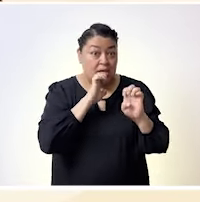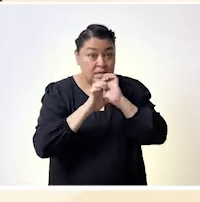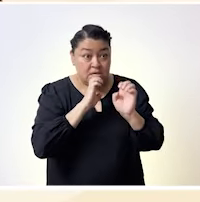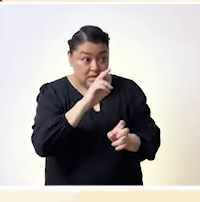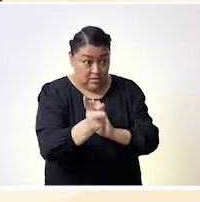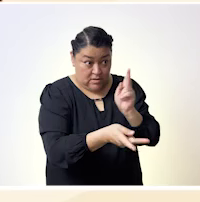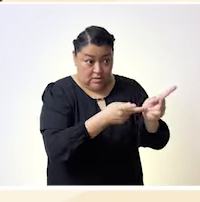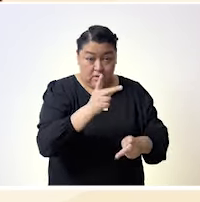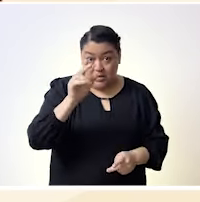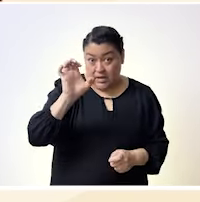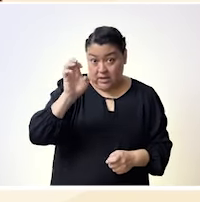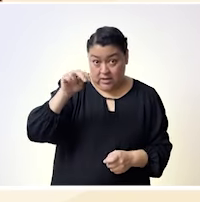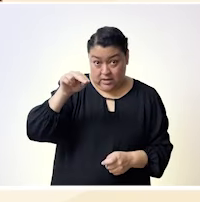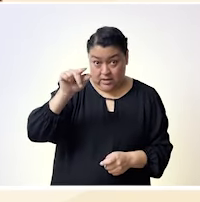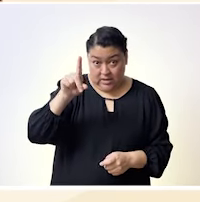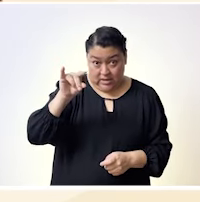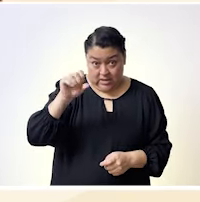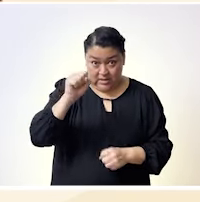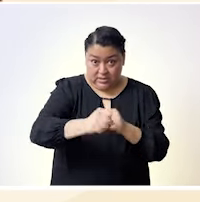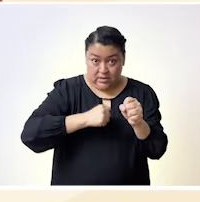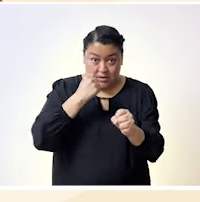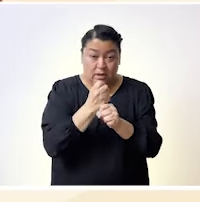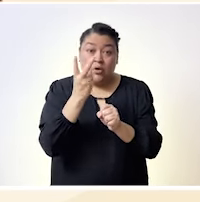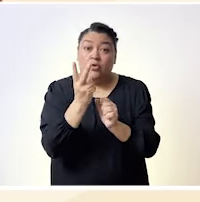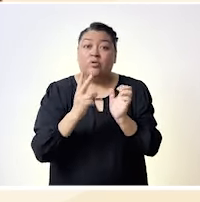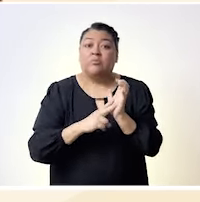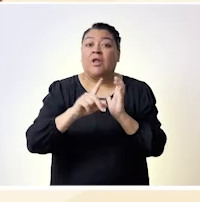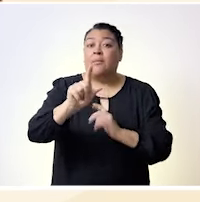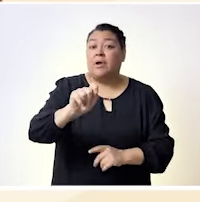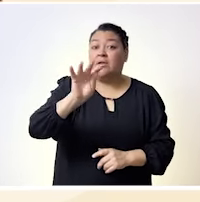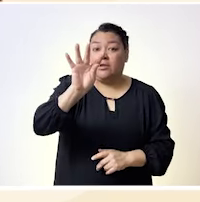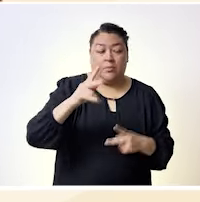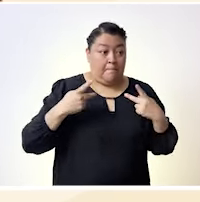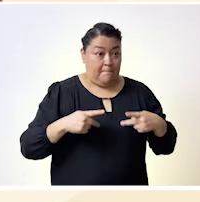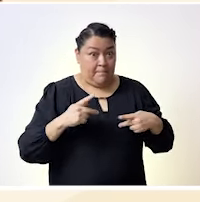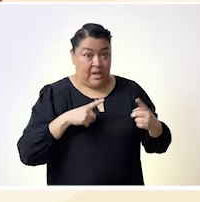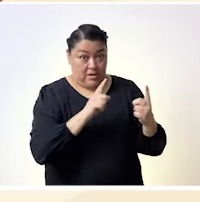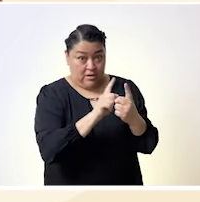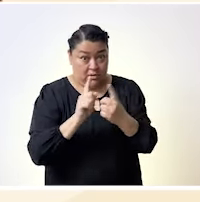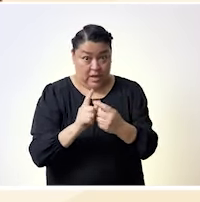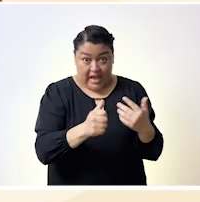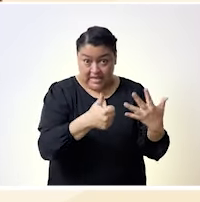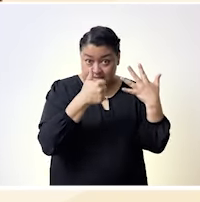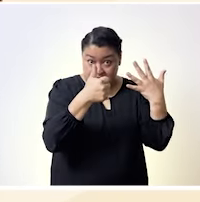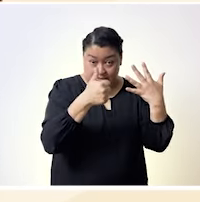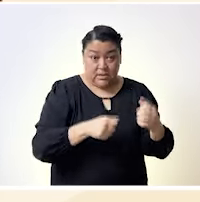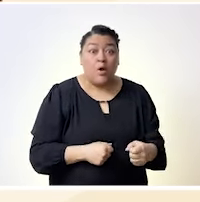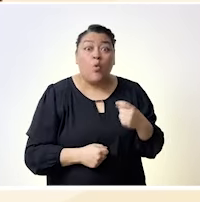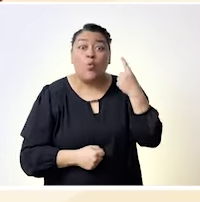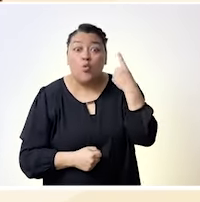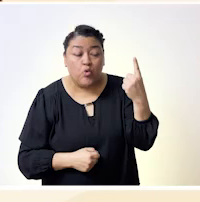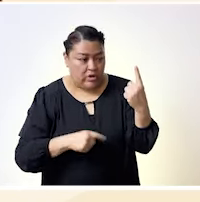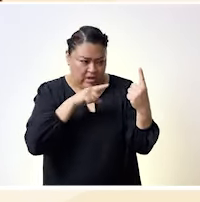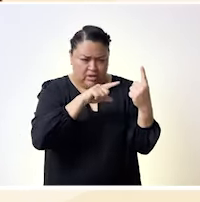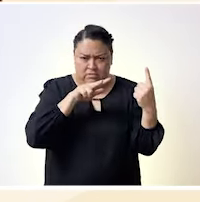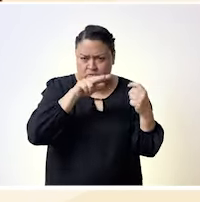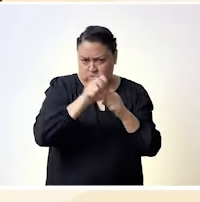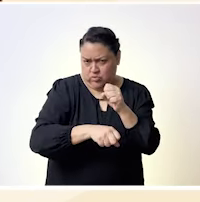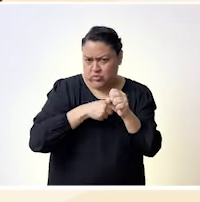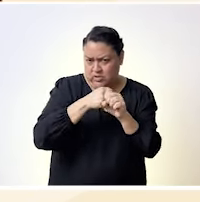ENADIS 2022 señala que cerca de una de cada seis personas encuestadas mayores de 18 años